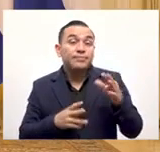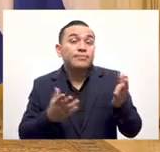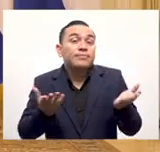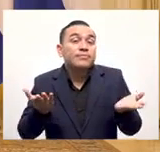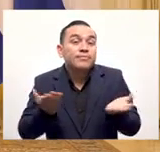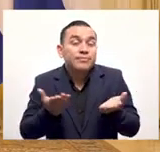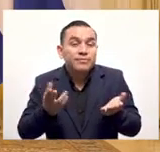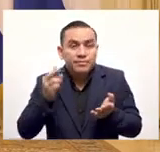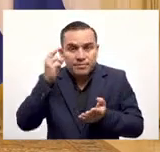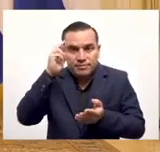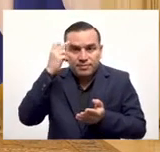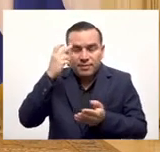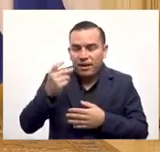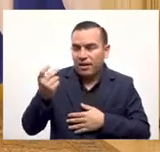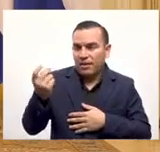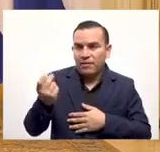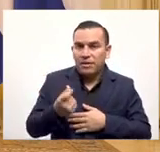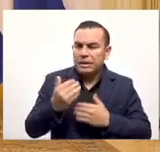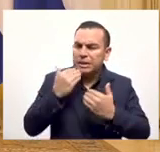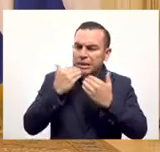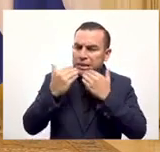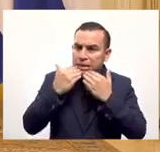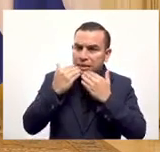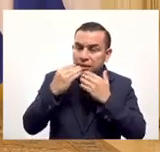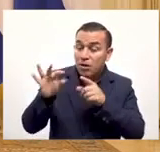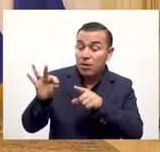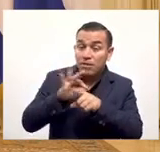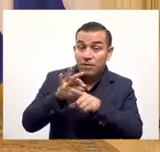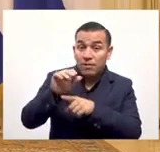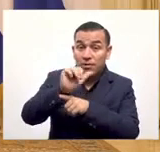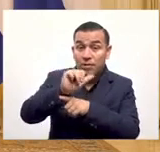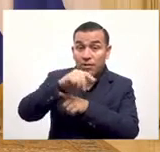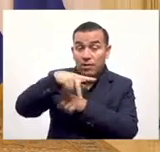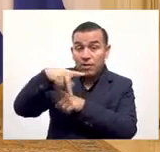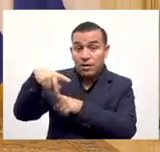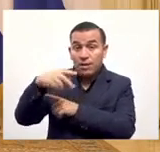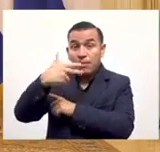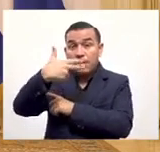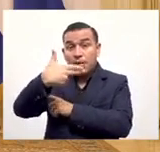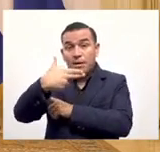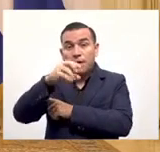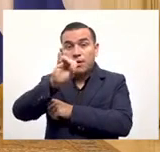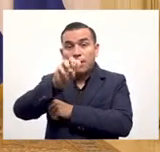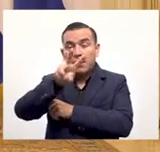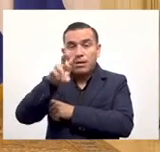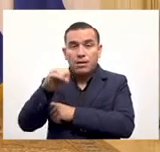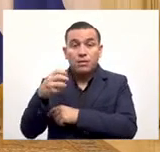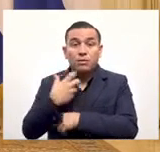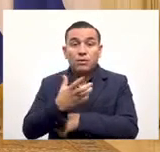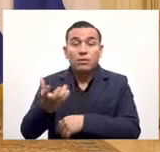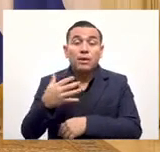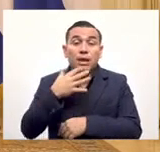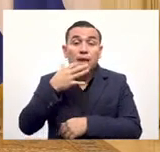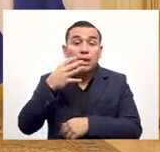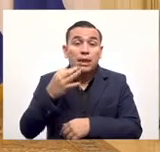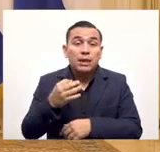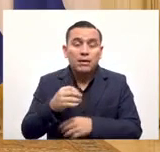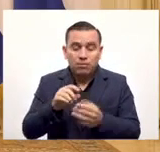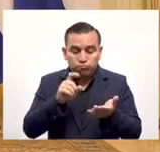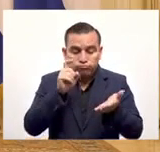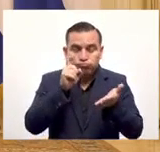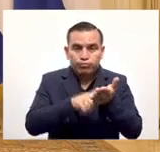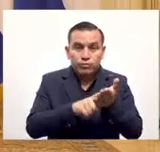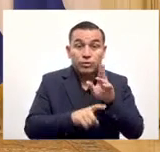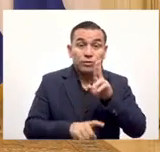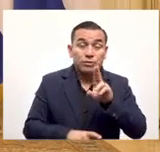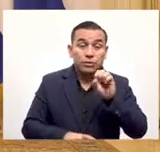aceptarlo en dólares pues sencillamente así como explicamos cómo funciona la app ella hace la transacción pero aprieta el botón de